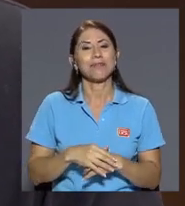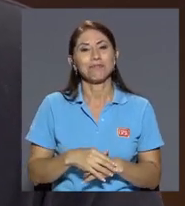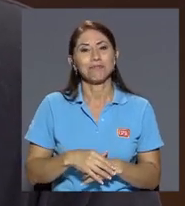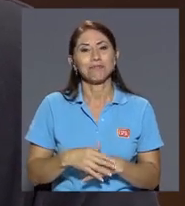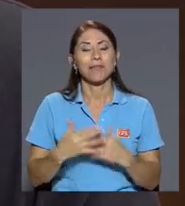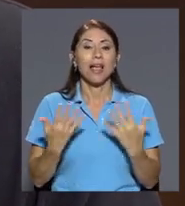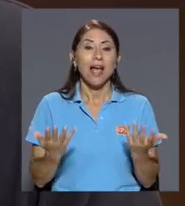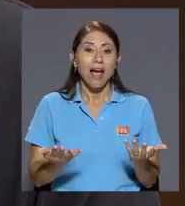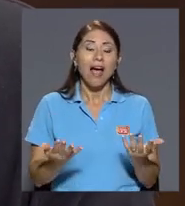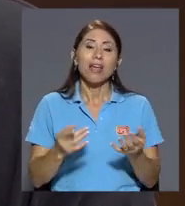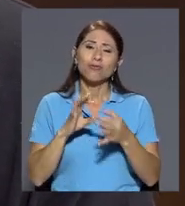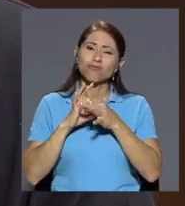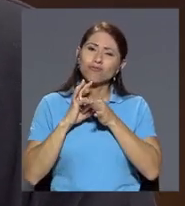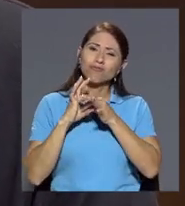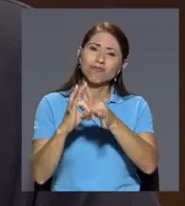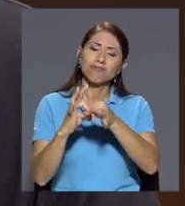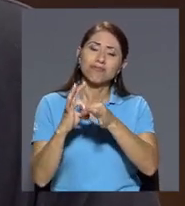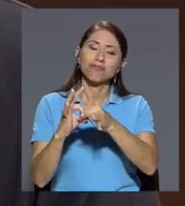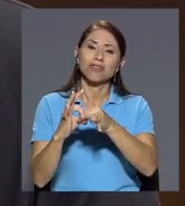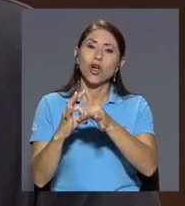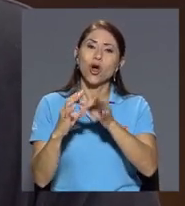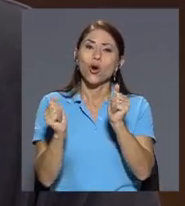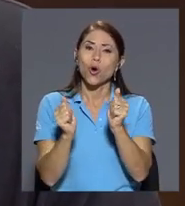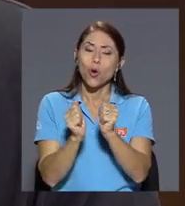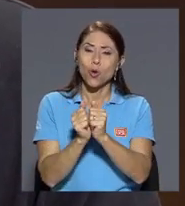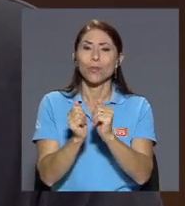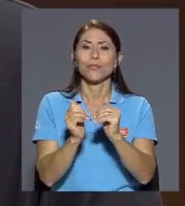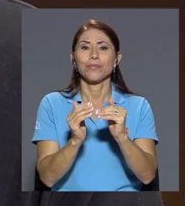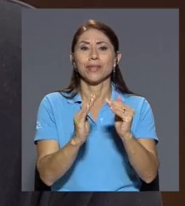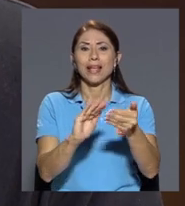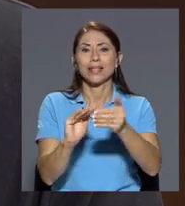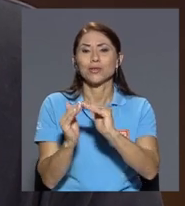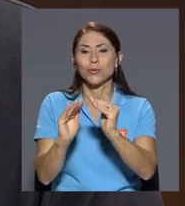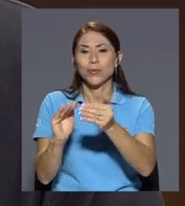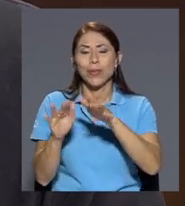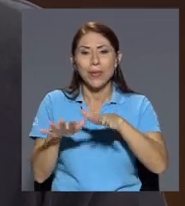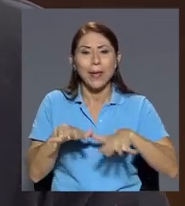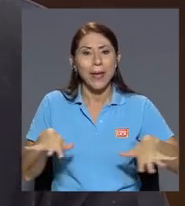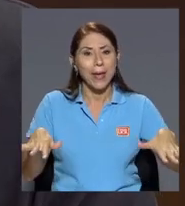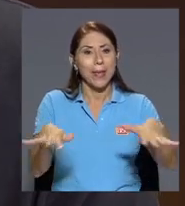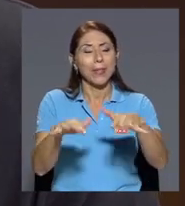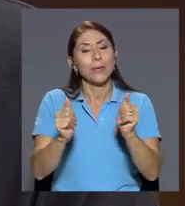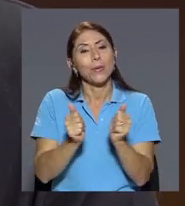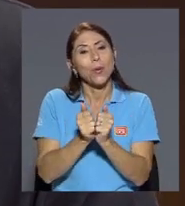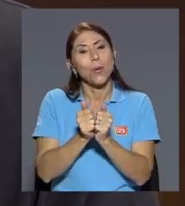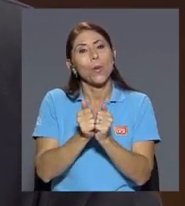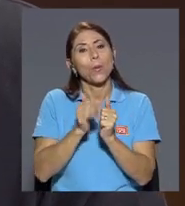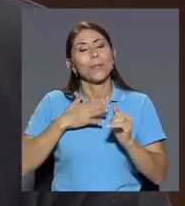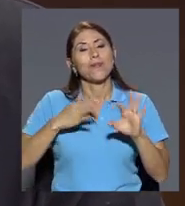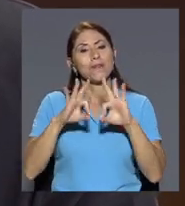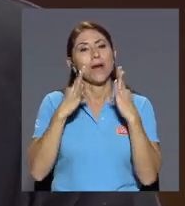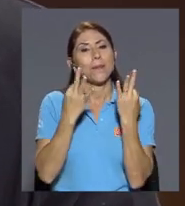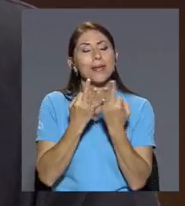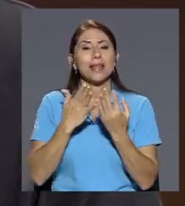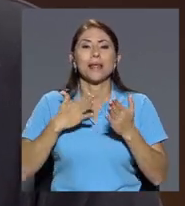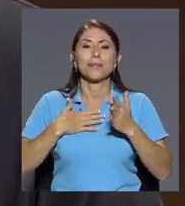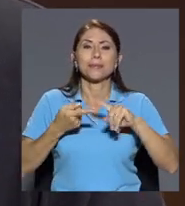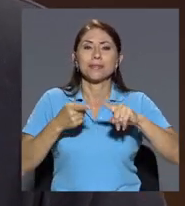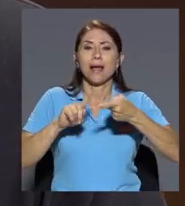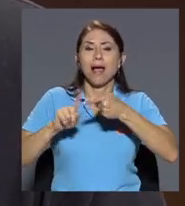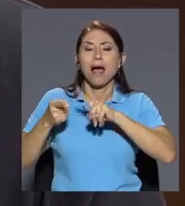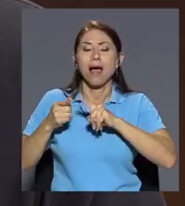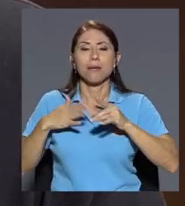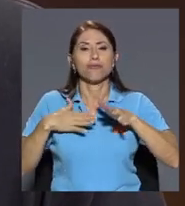un ligamen muy estrecho por ejemplo con la ciudad obviamente con mi familia mis amigos y mi entorno